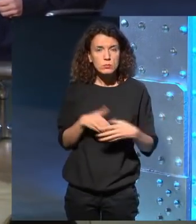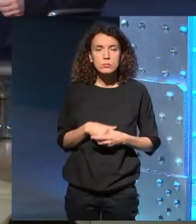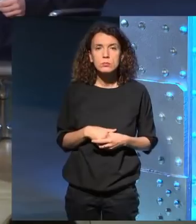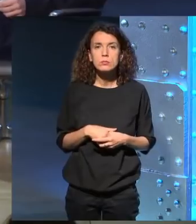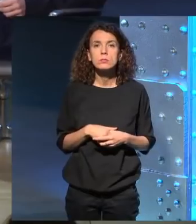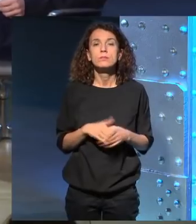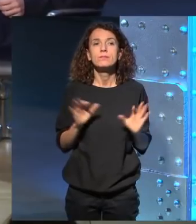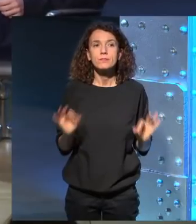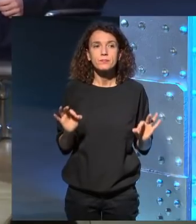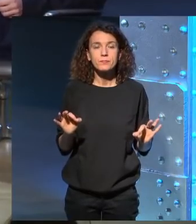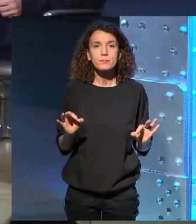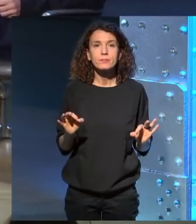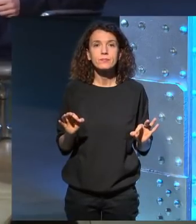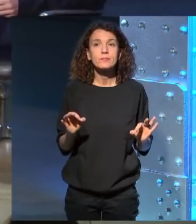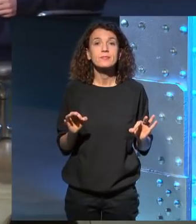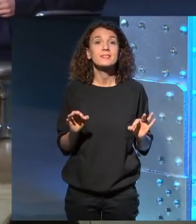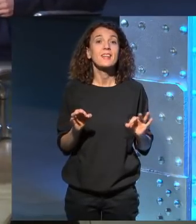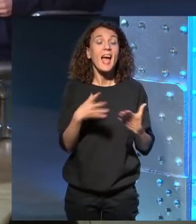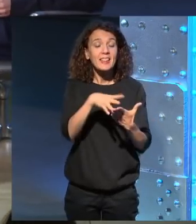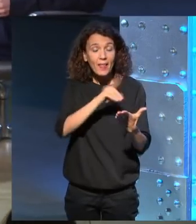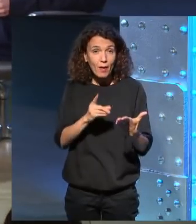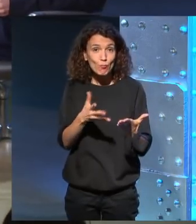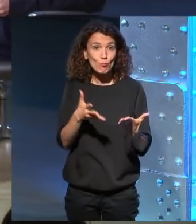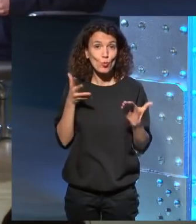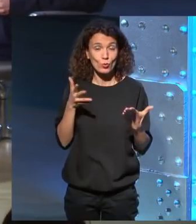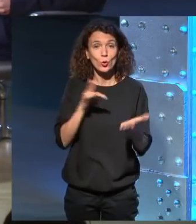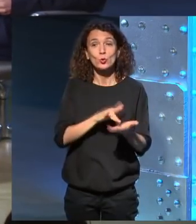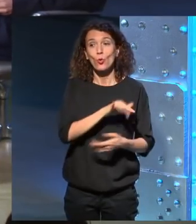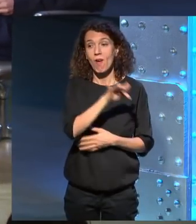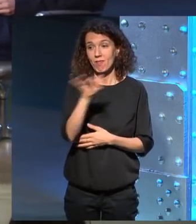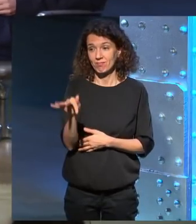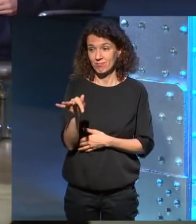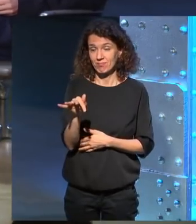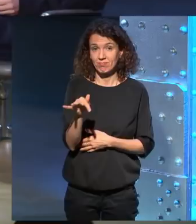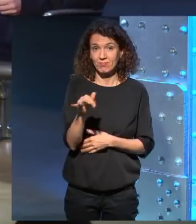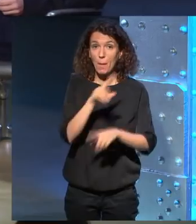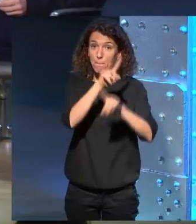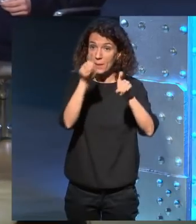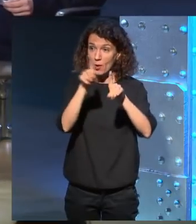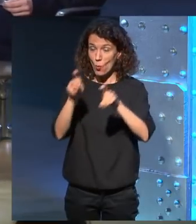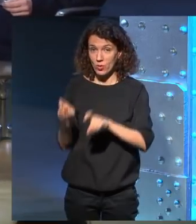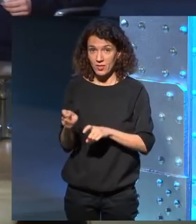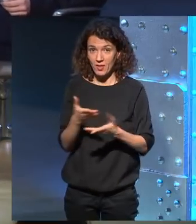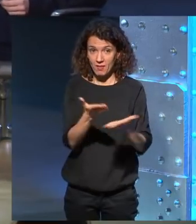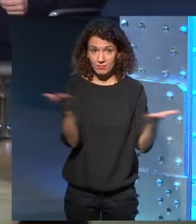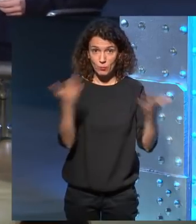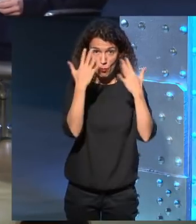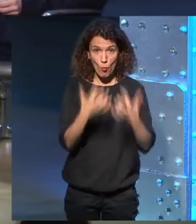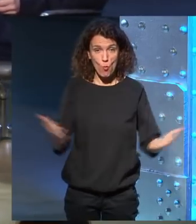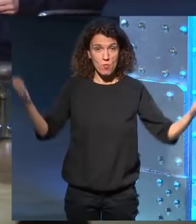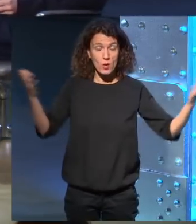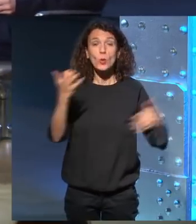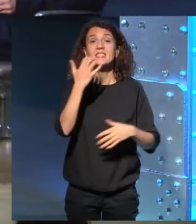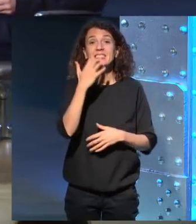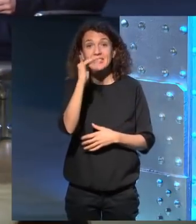bueno con el encanto de no entender damos paso a a las preguntas de del público